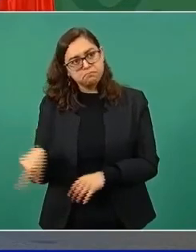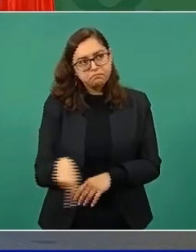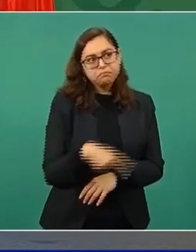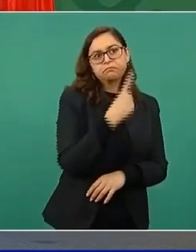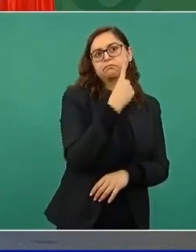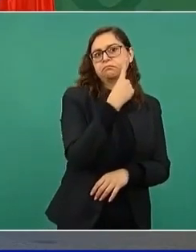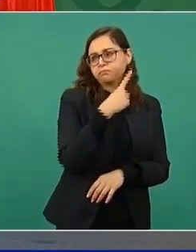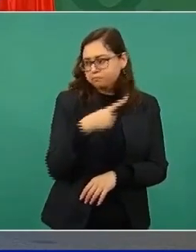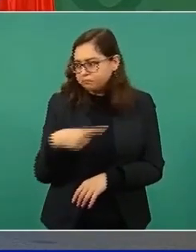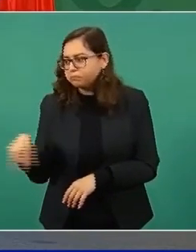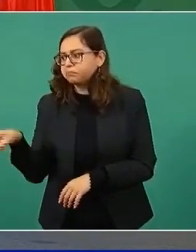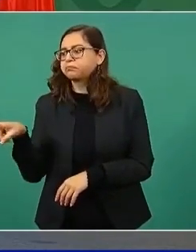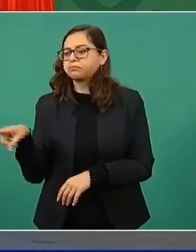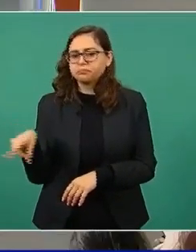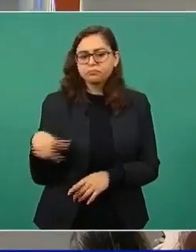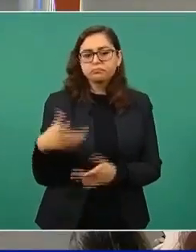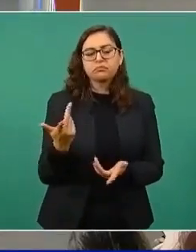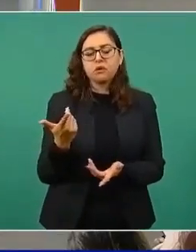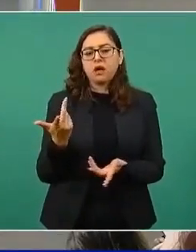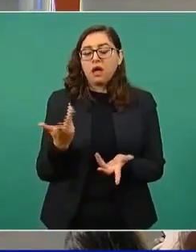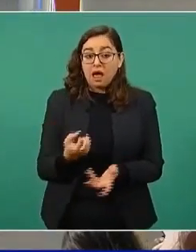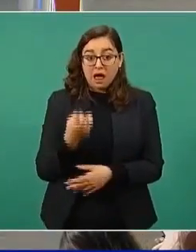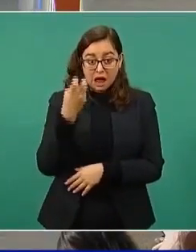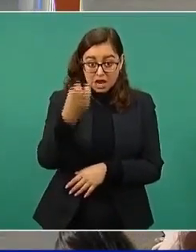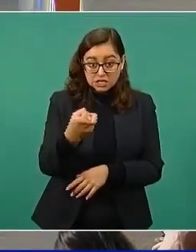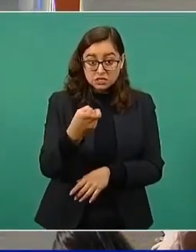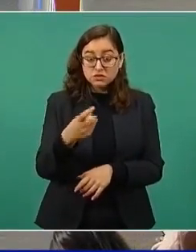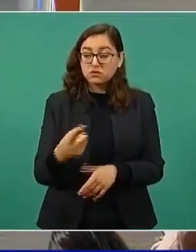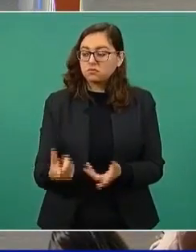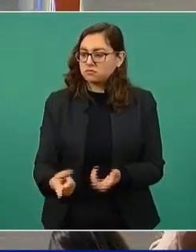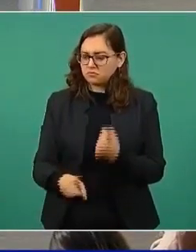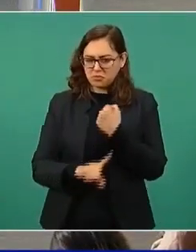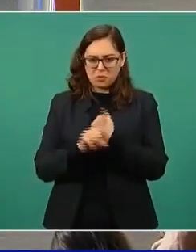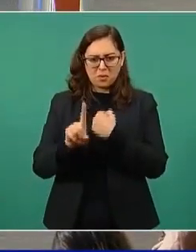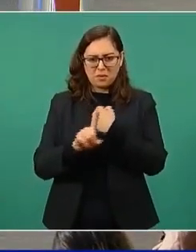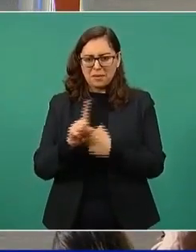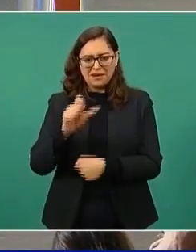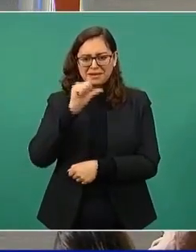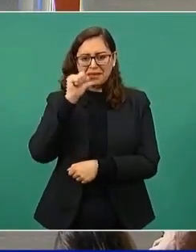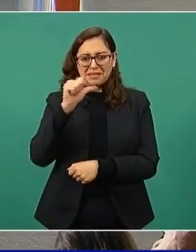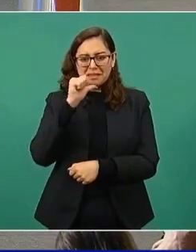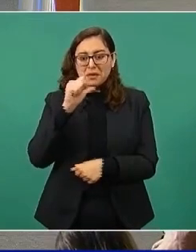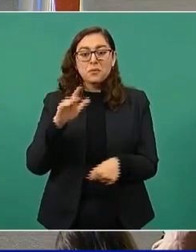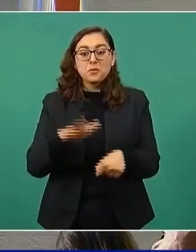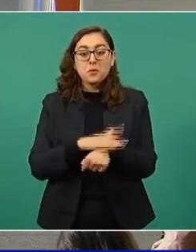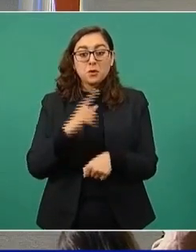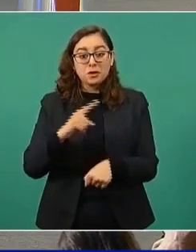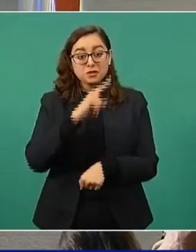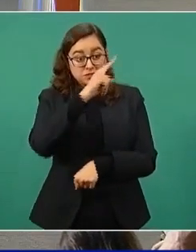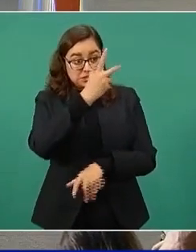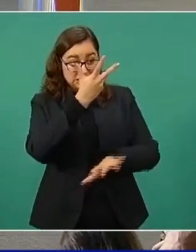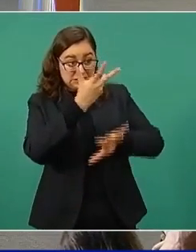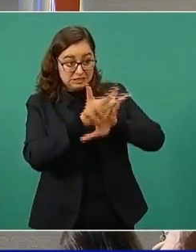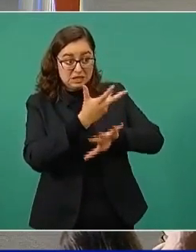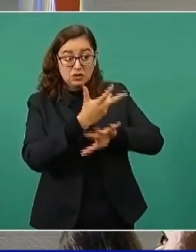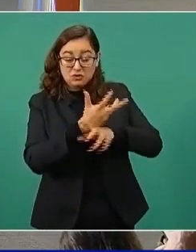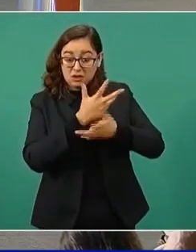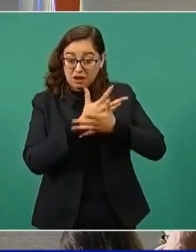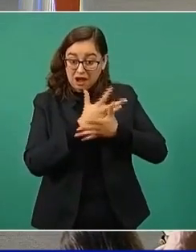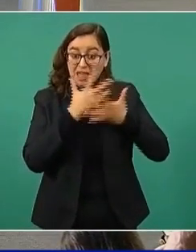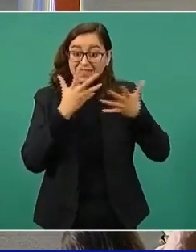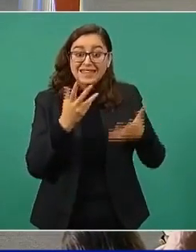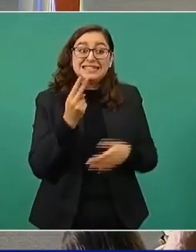Con ello no se perjudicaría a nadie, pues es sabido que la gran nación que usted preside que